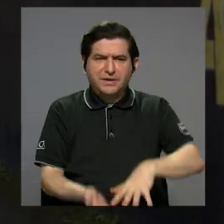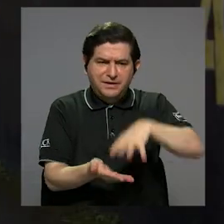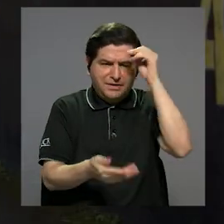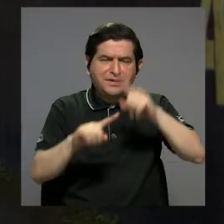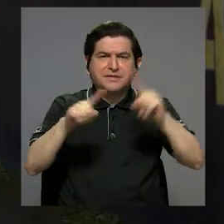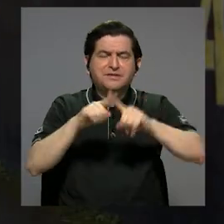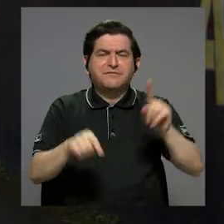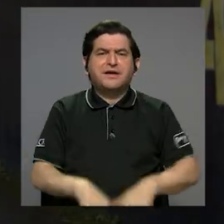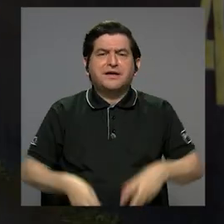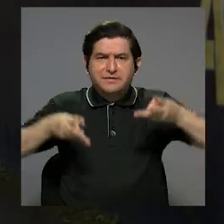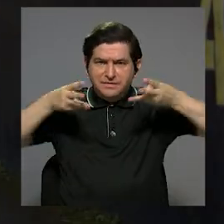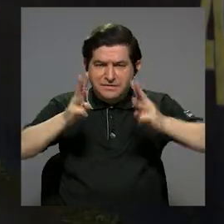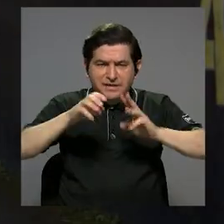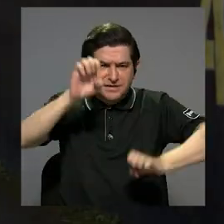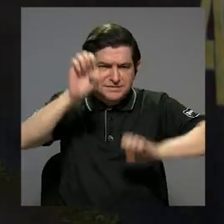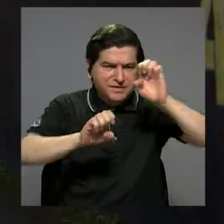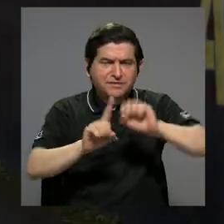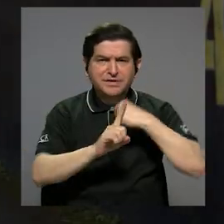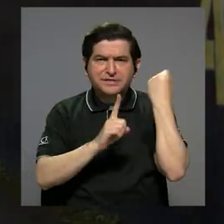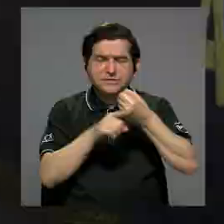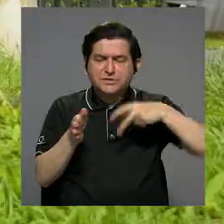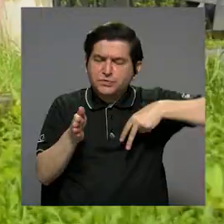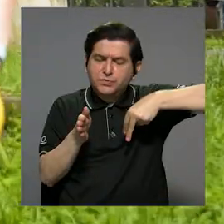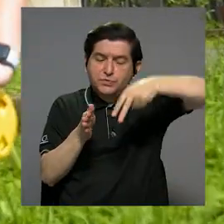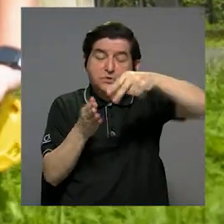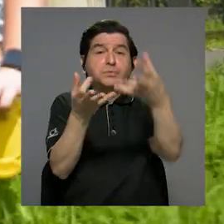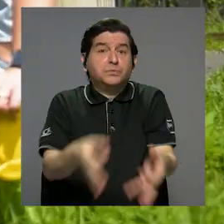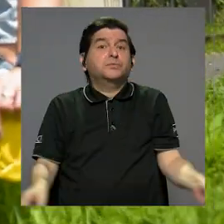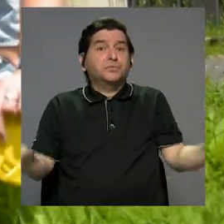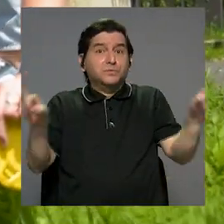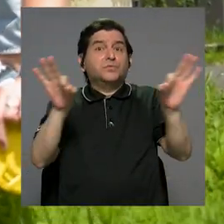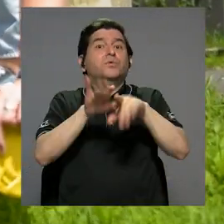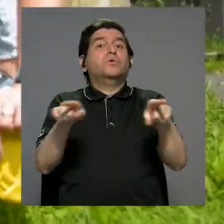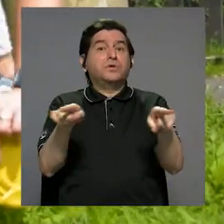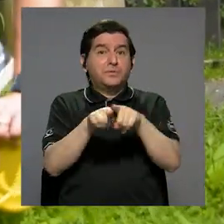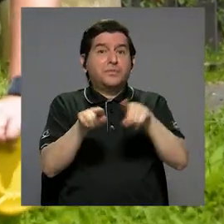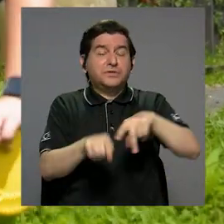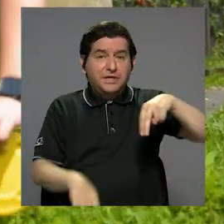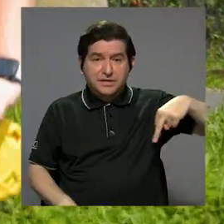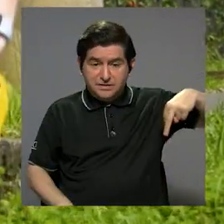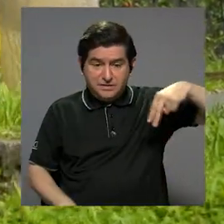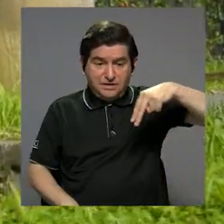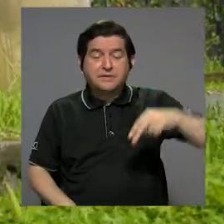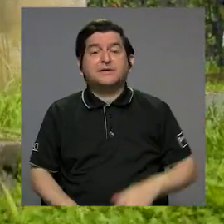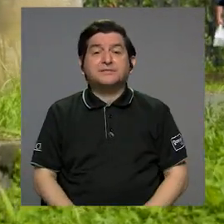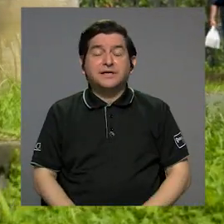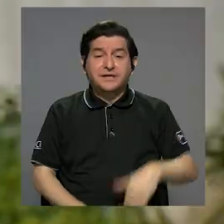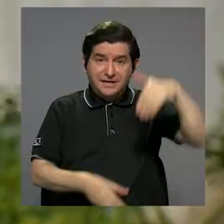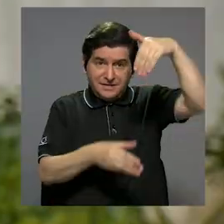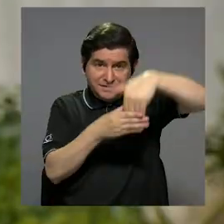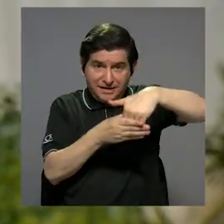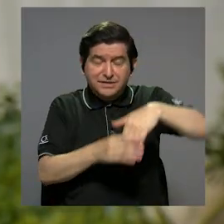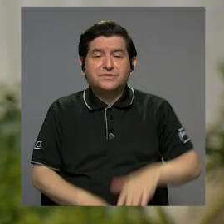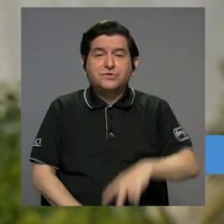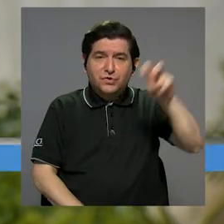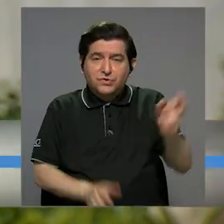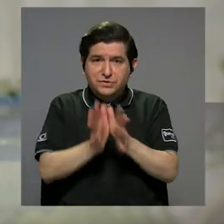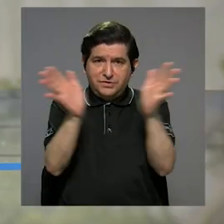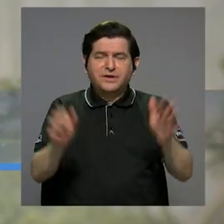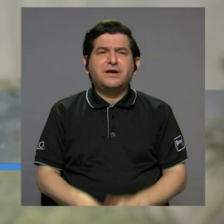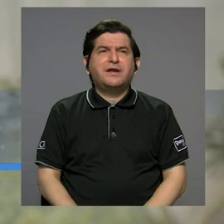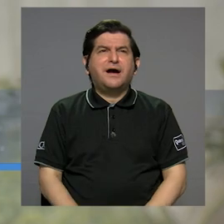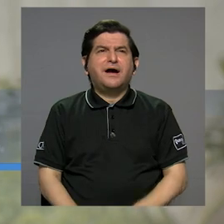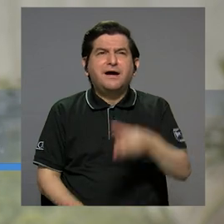aprendido diferentes metodologías para evaluar la condición de las aceras, que esto es importante también para el transporte público. He aprendido que la